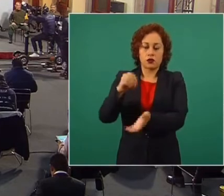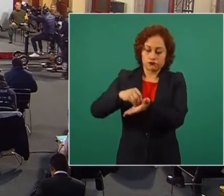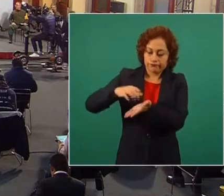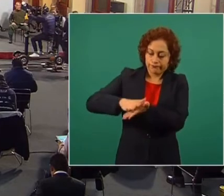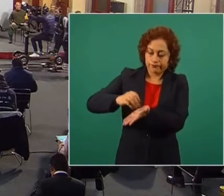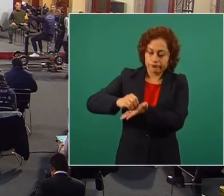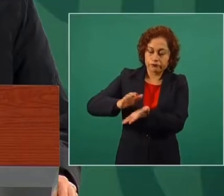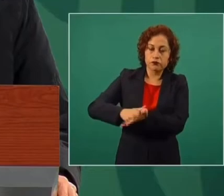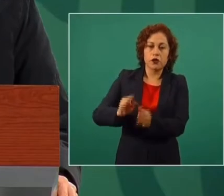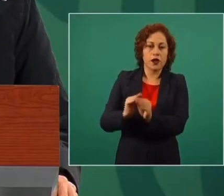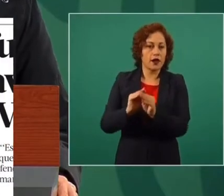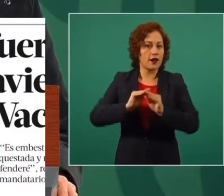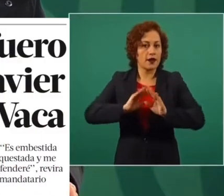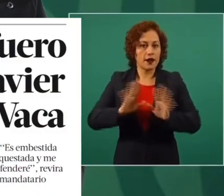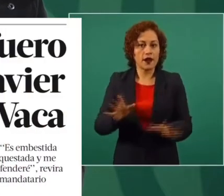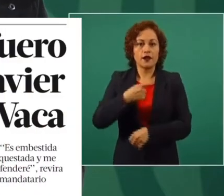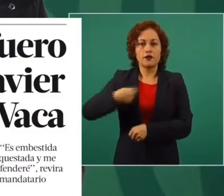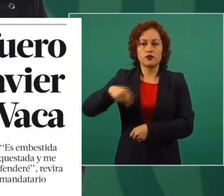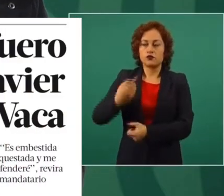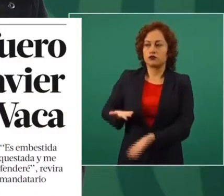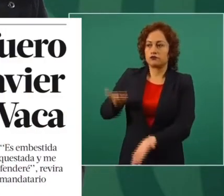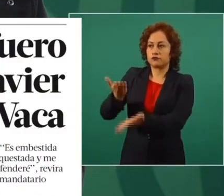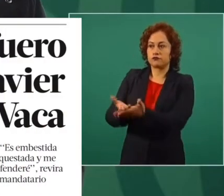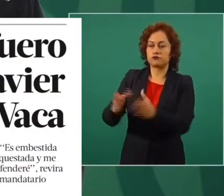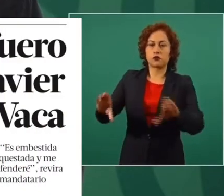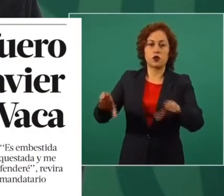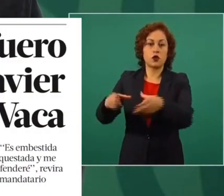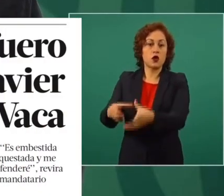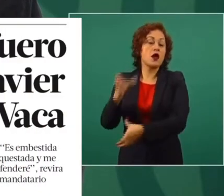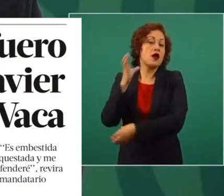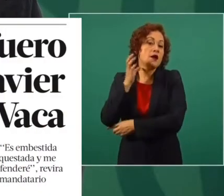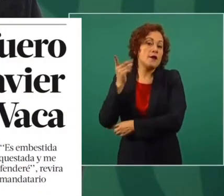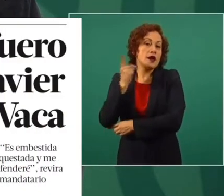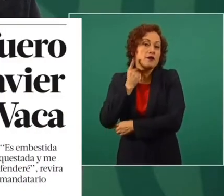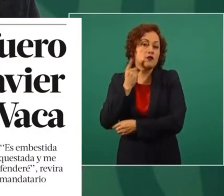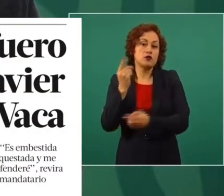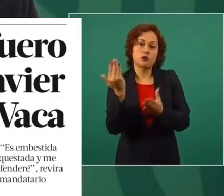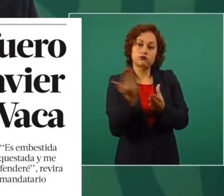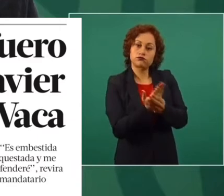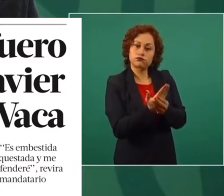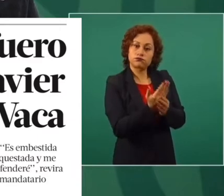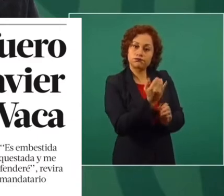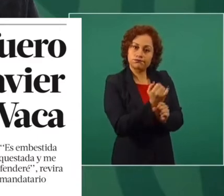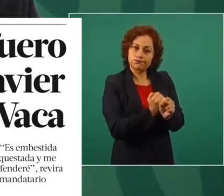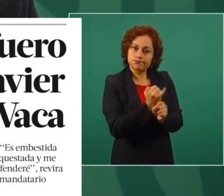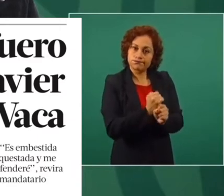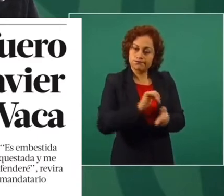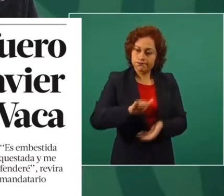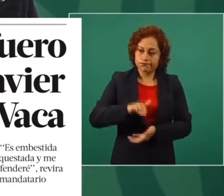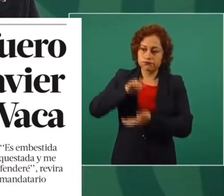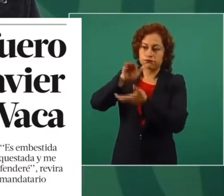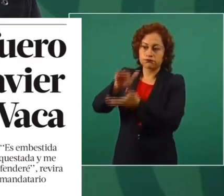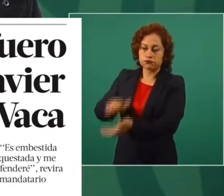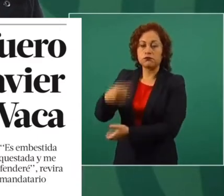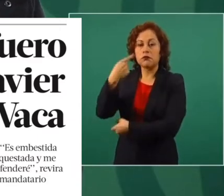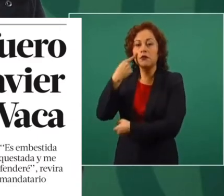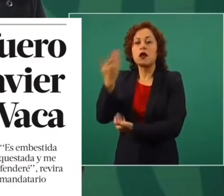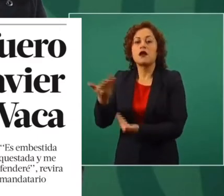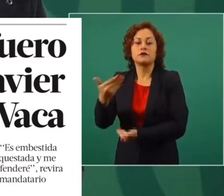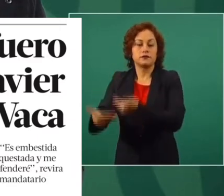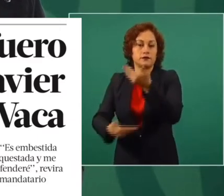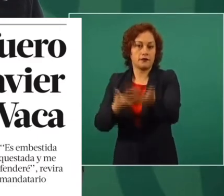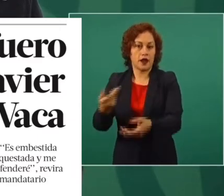Nosotros lo estamos presentando ante el Congreso, con todas las pruebas para ver si existe la procedibilidad correspondiente.